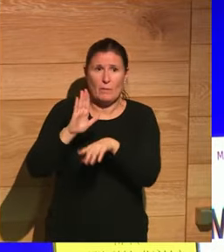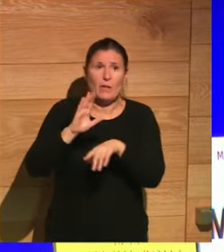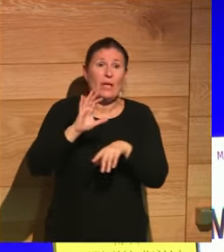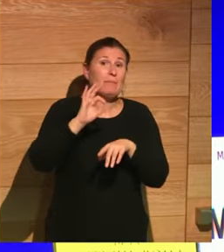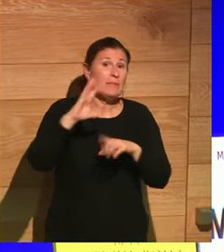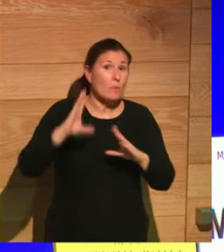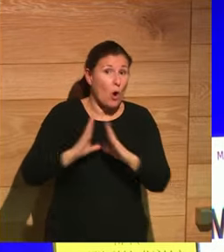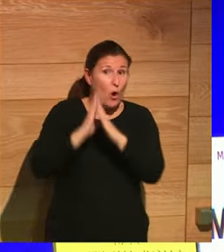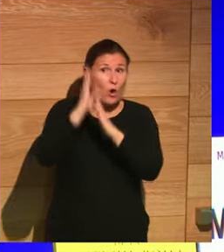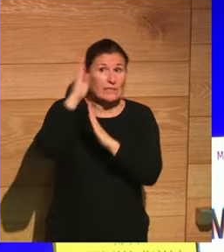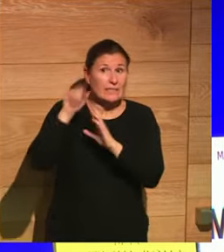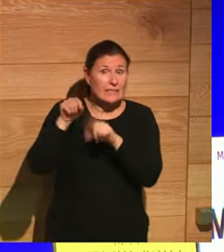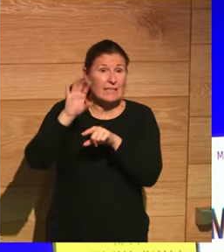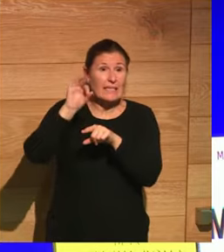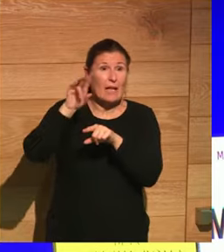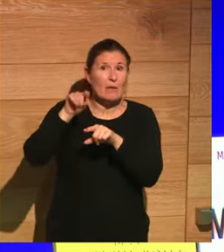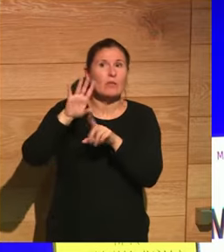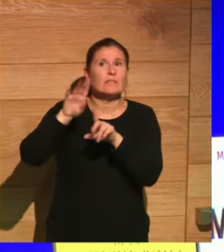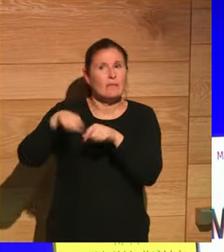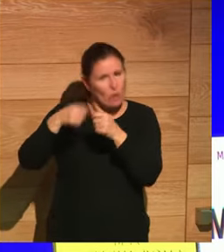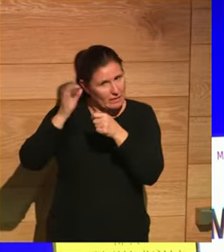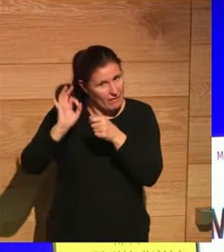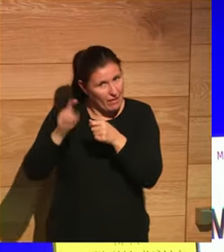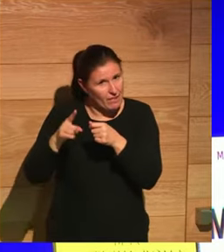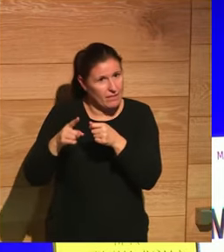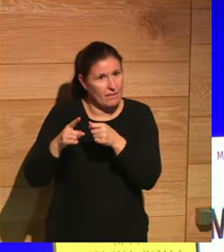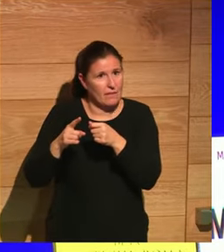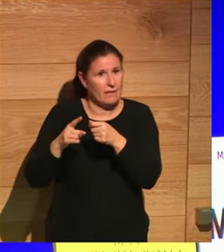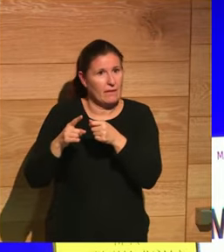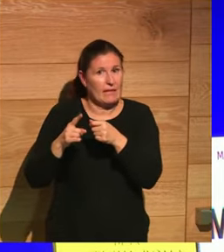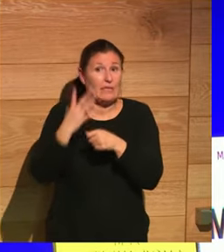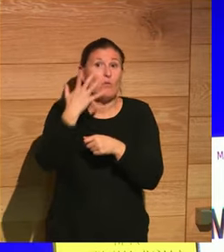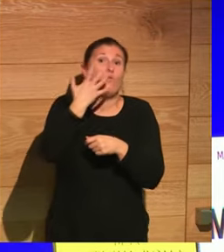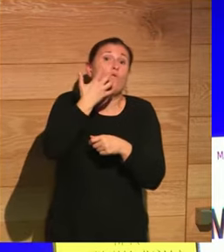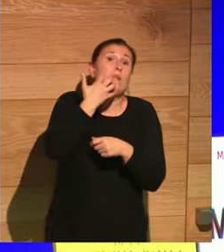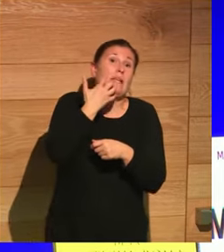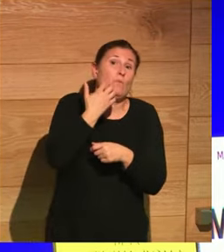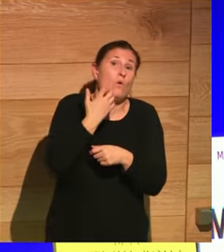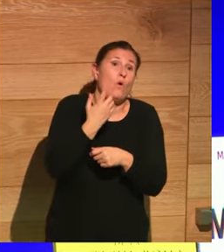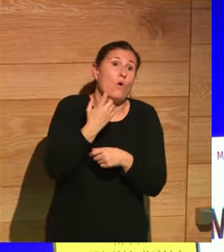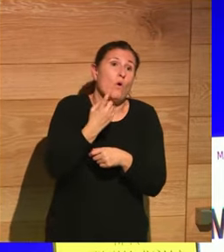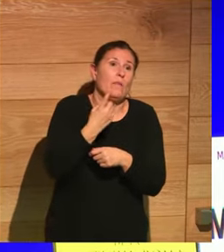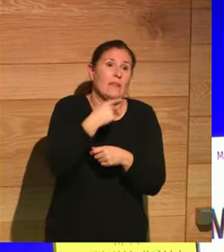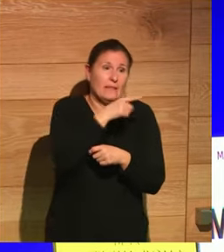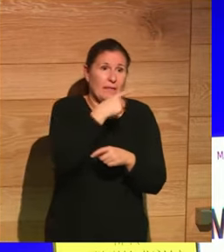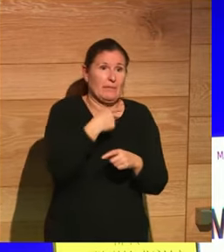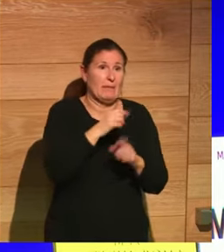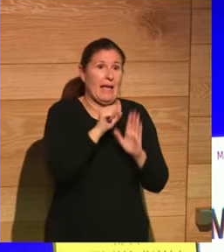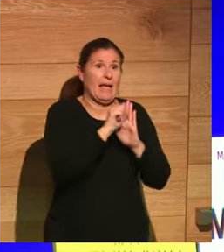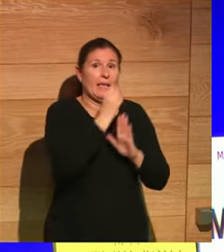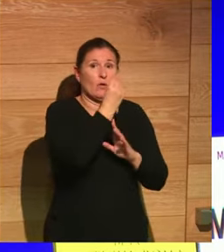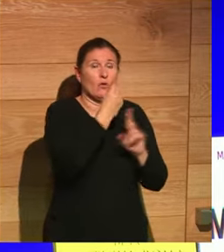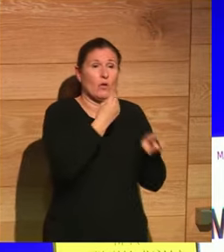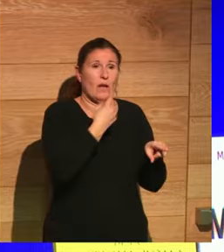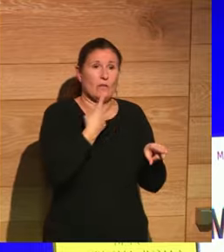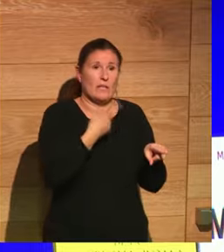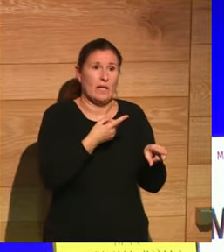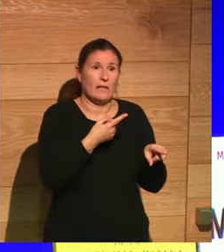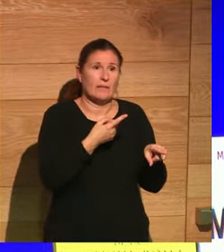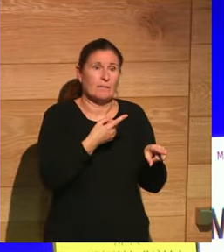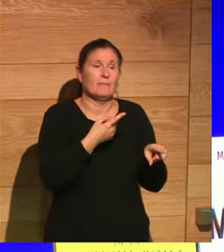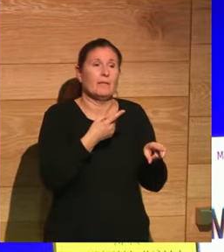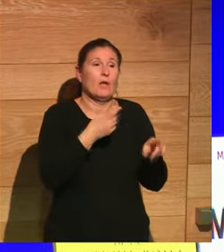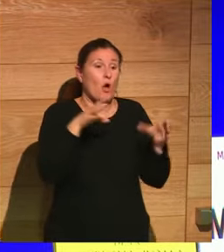Serapeum de Alejandría se destruyó es uno de los poquitos ejemplos que tenemos de esa iconoclasia que está hecha por